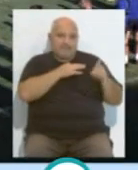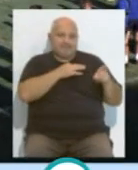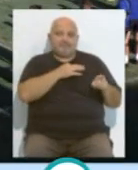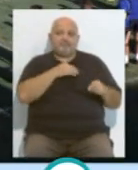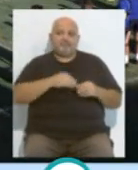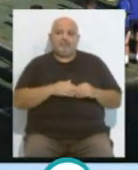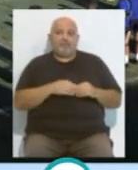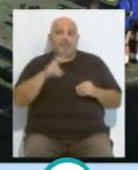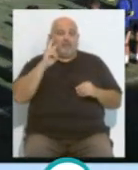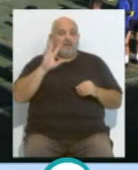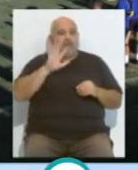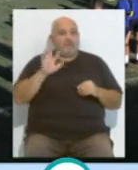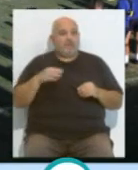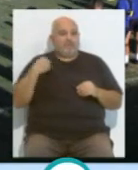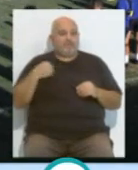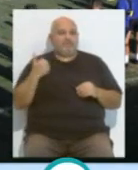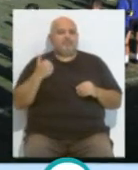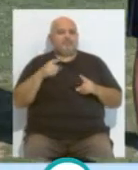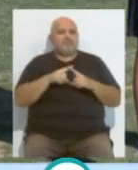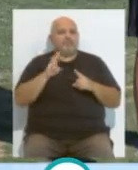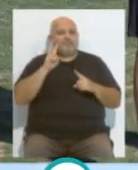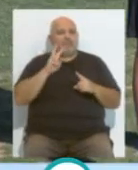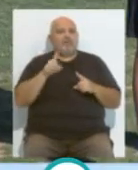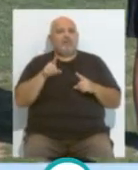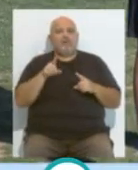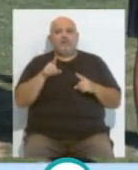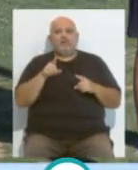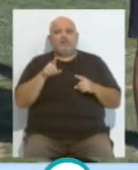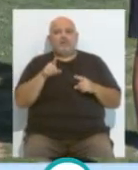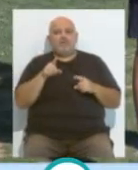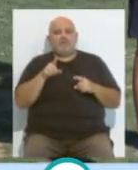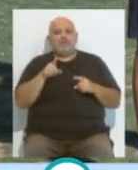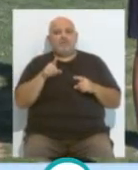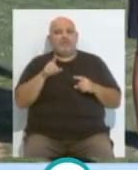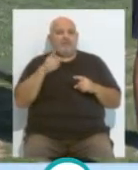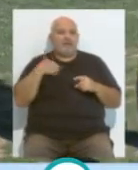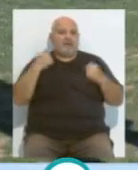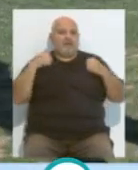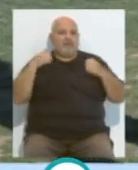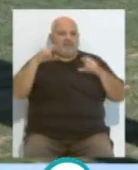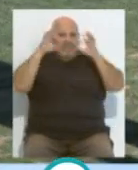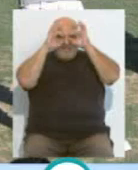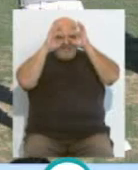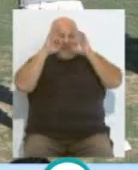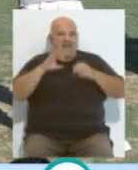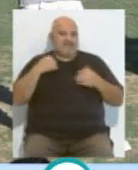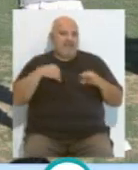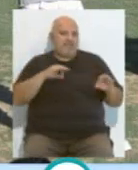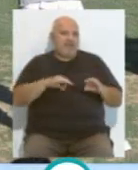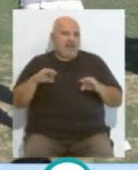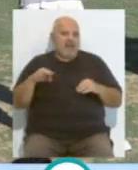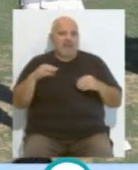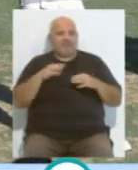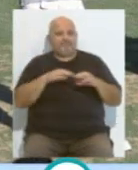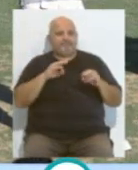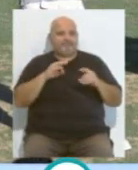bueno, veíamos justamente, Fran, ahí estamos viendo a Cervera ya, al frente de su equipo, dando